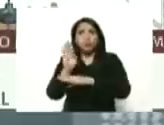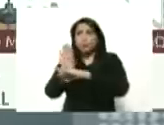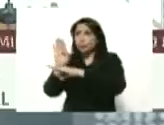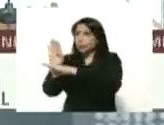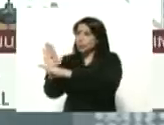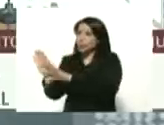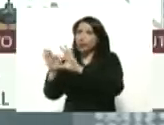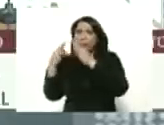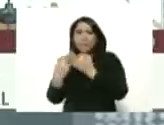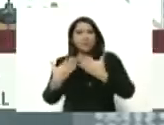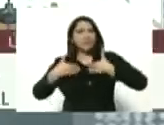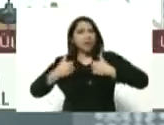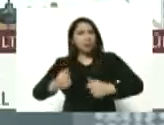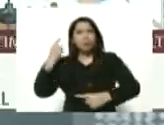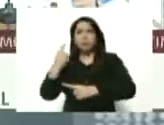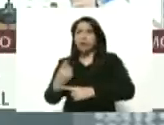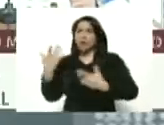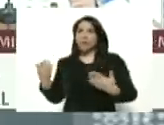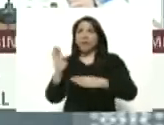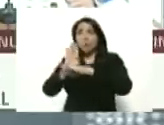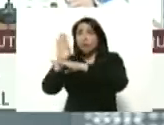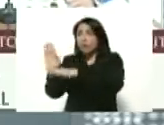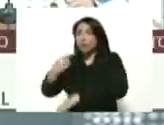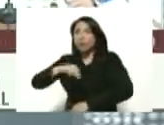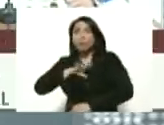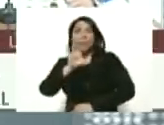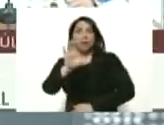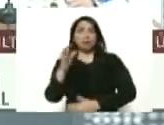cuidar la salud cuidar nuestro país